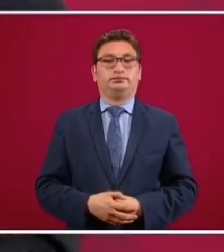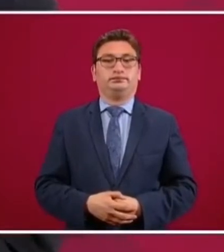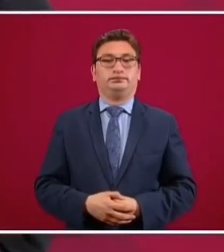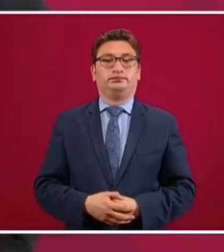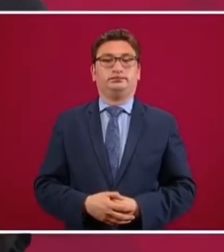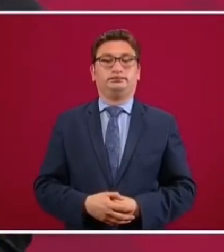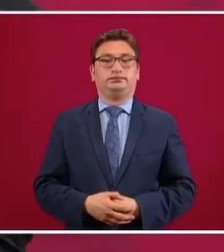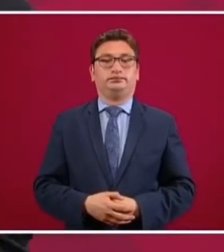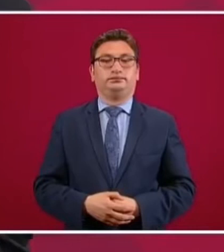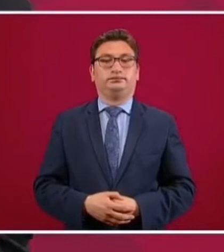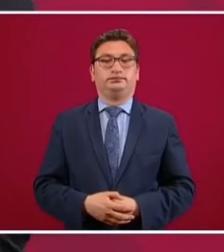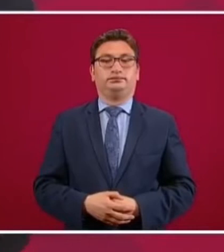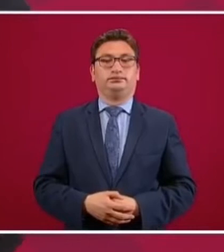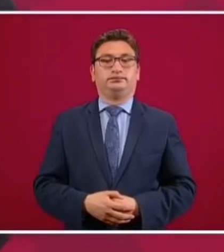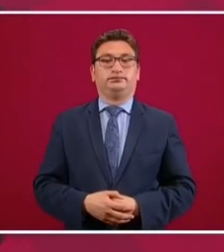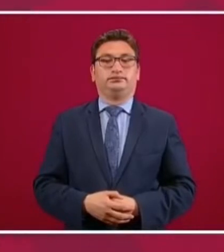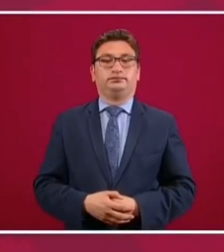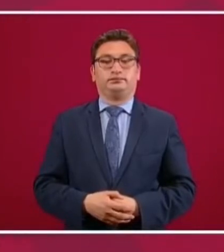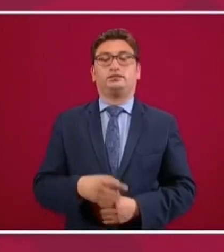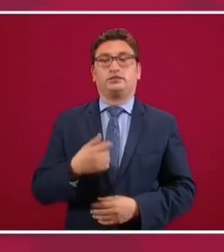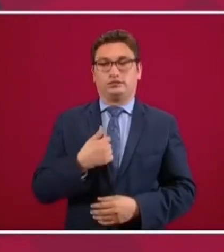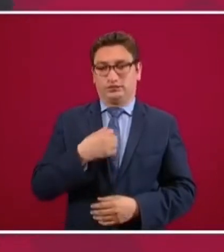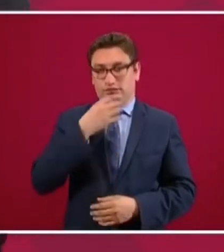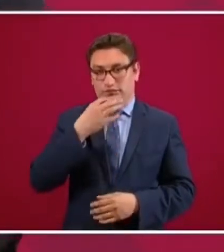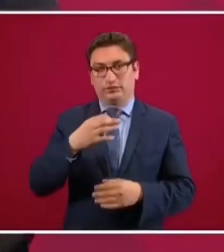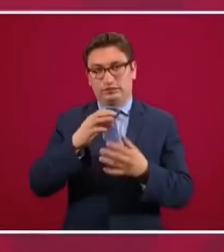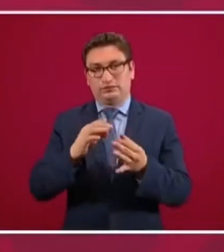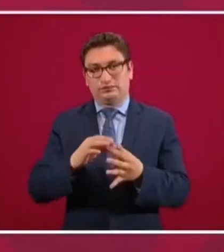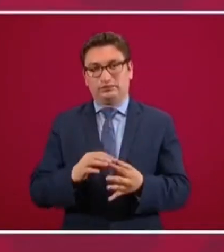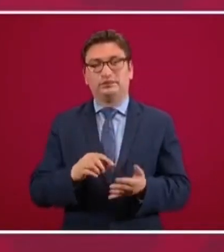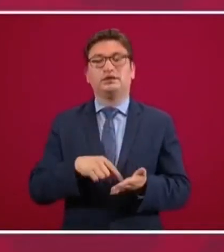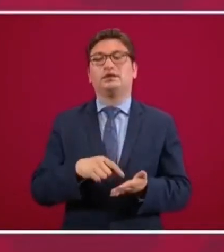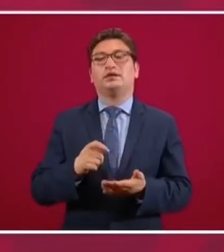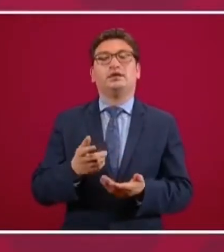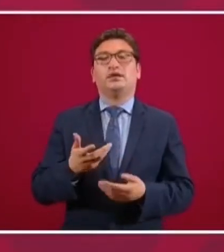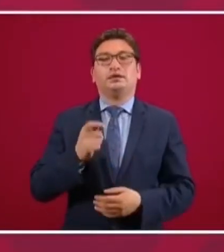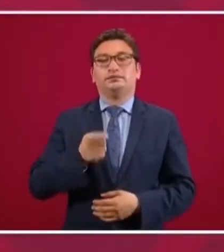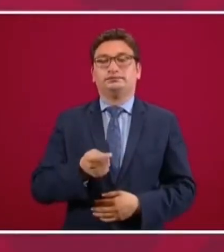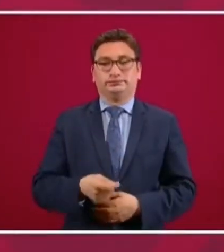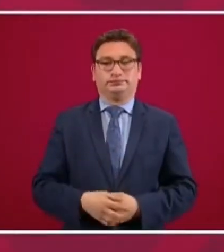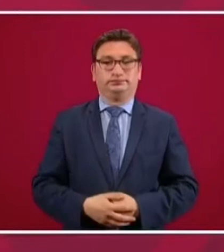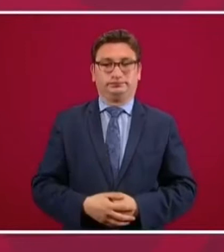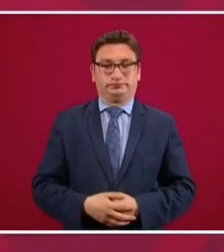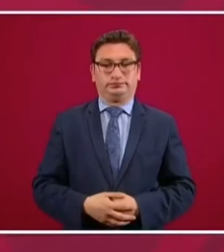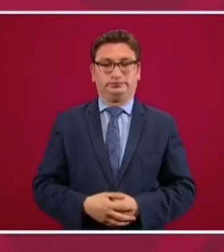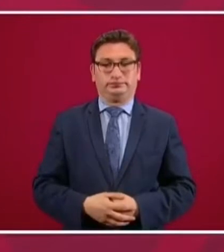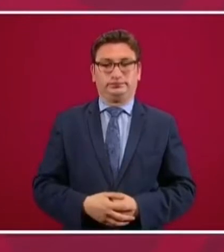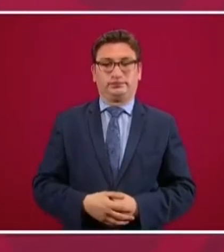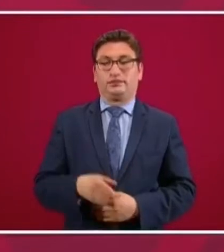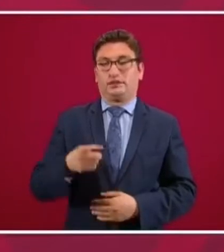Les estoy mandando un recadito que dice que es a la palabra,